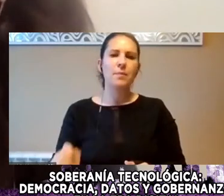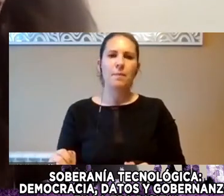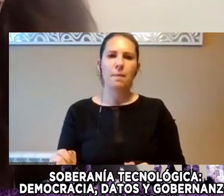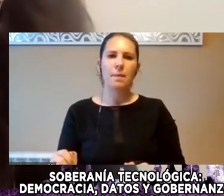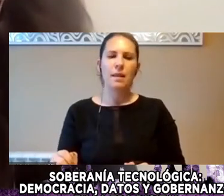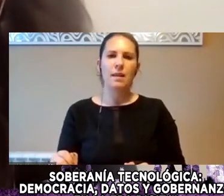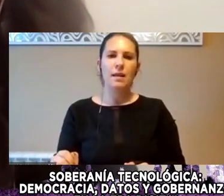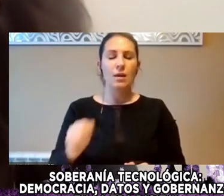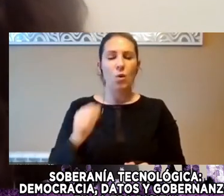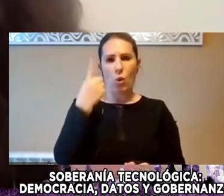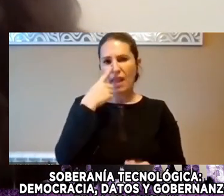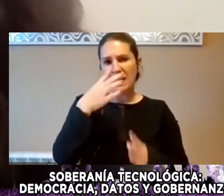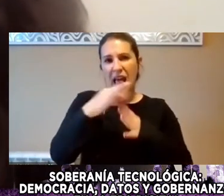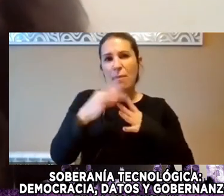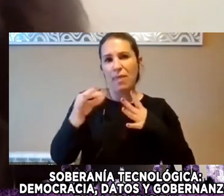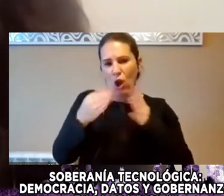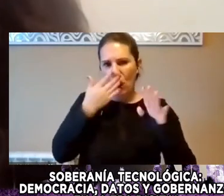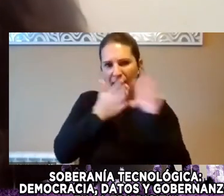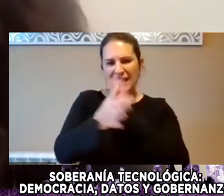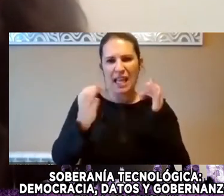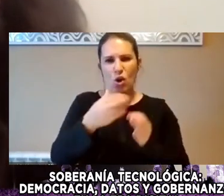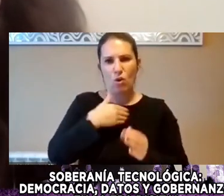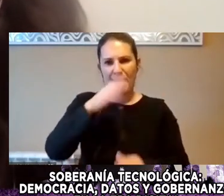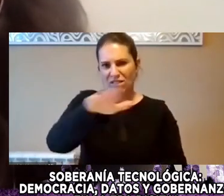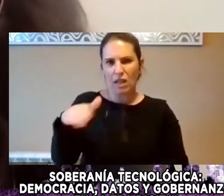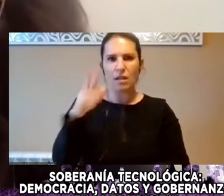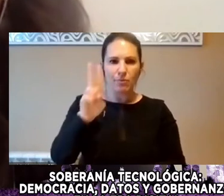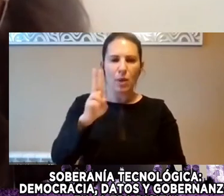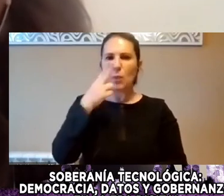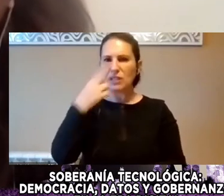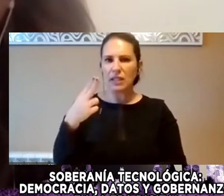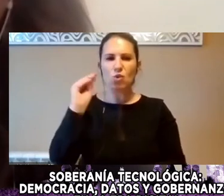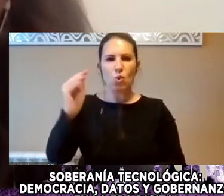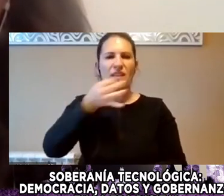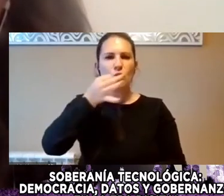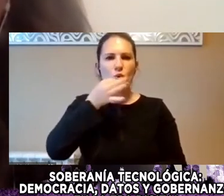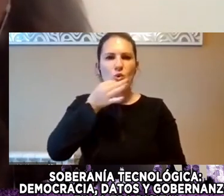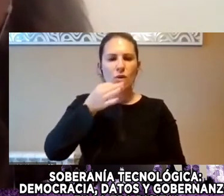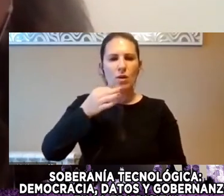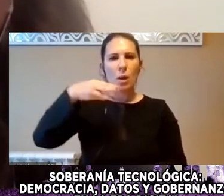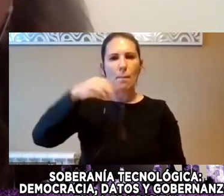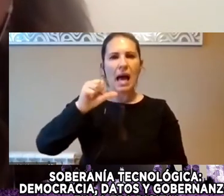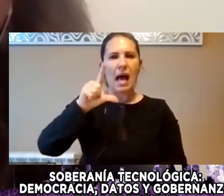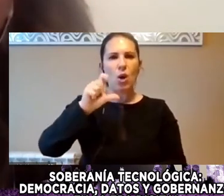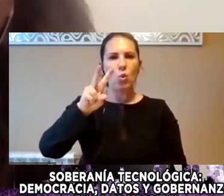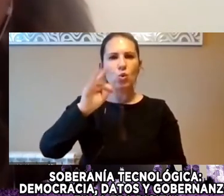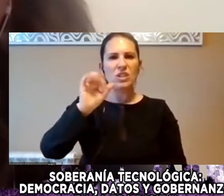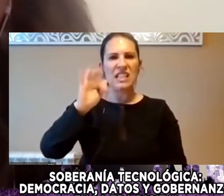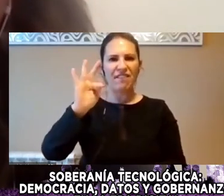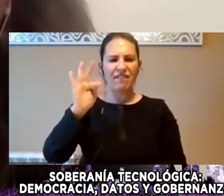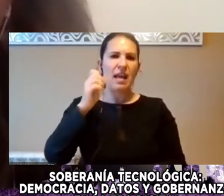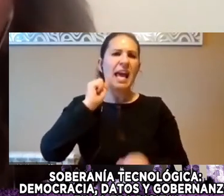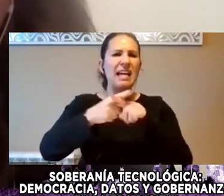Y los Invitaría A que Vean Y visiten Es el Discurso Que Dilma Rousseff La Expresidenta